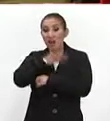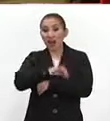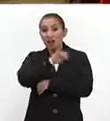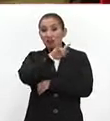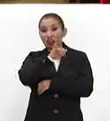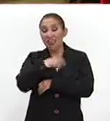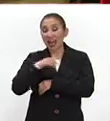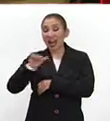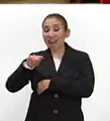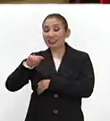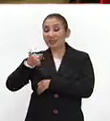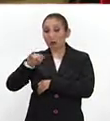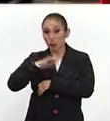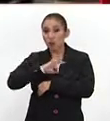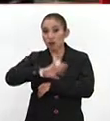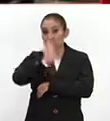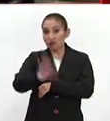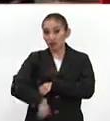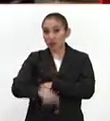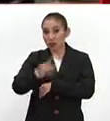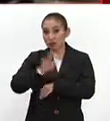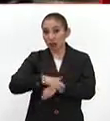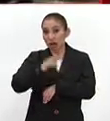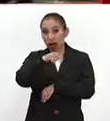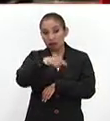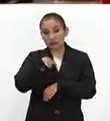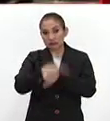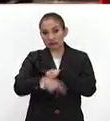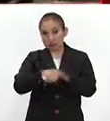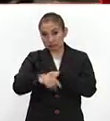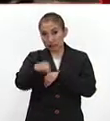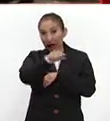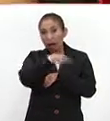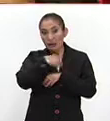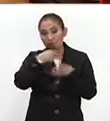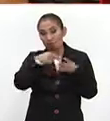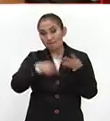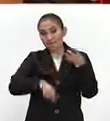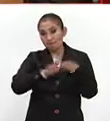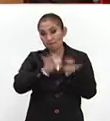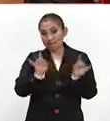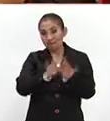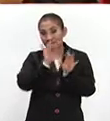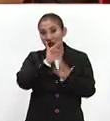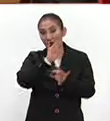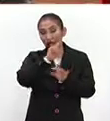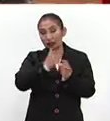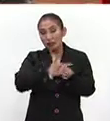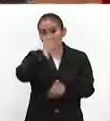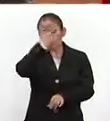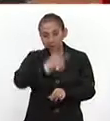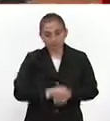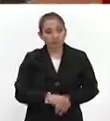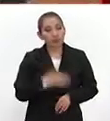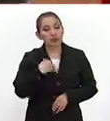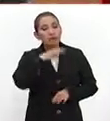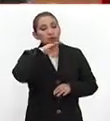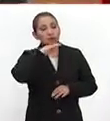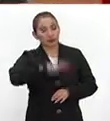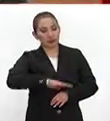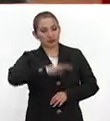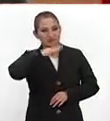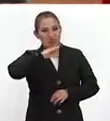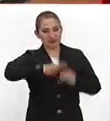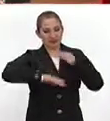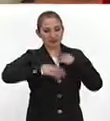y con un antibiótico, el paciente se puede morir y más si tiene los factores de riesgo para que la influenza sea grave. Entonces, la vía respiratoria